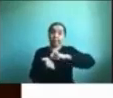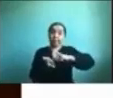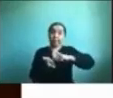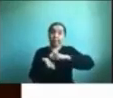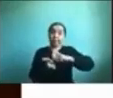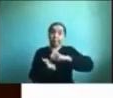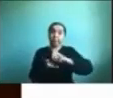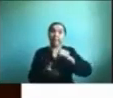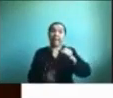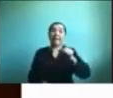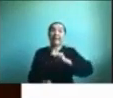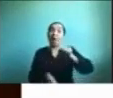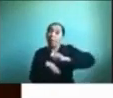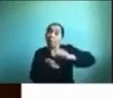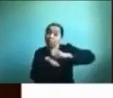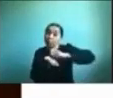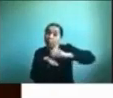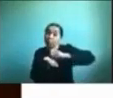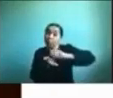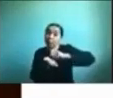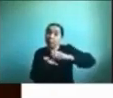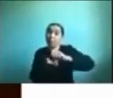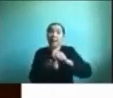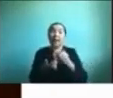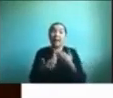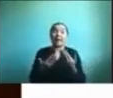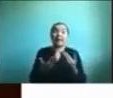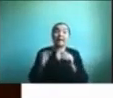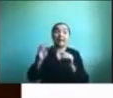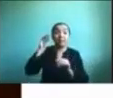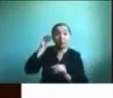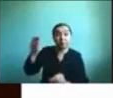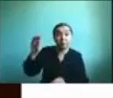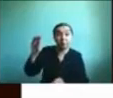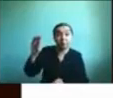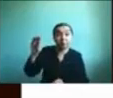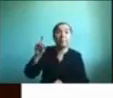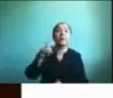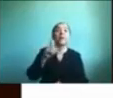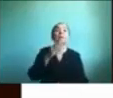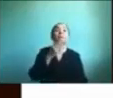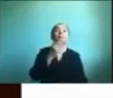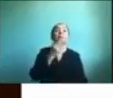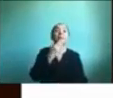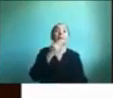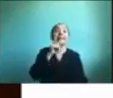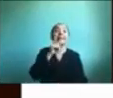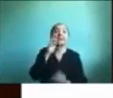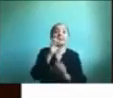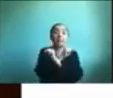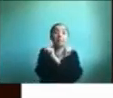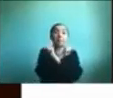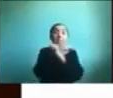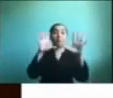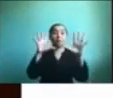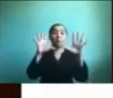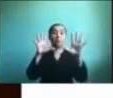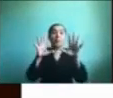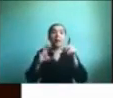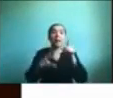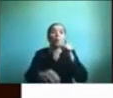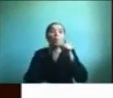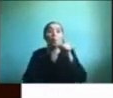esta goma de borrar se encuentra en ese en el ícono de la goma pero también tiene una bomba y eso les encanta a los niños